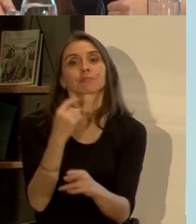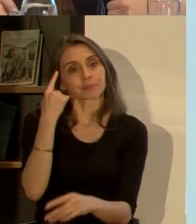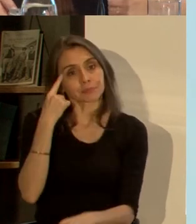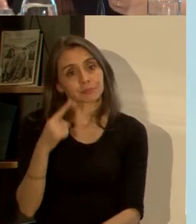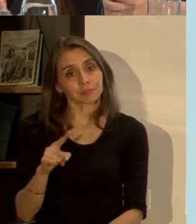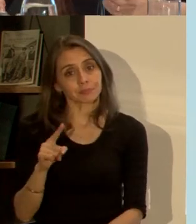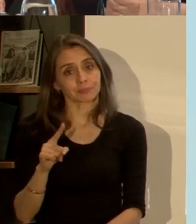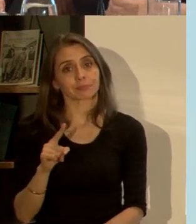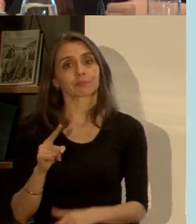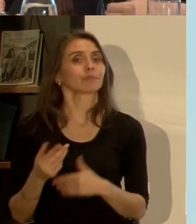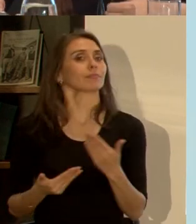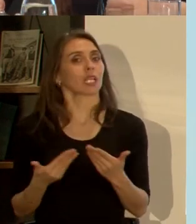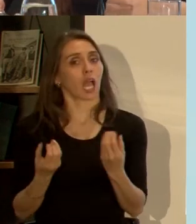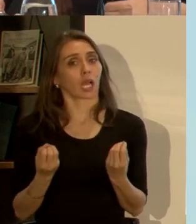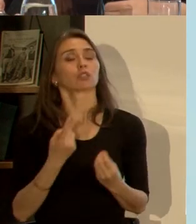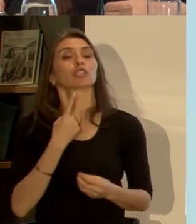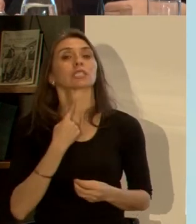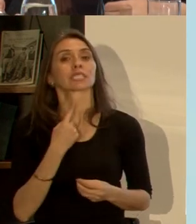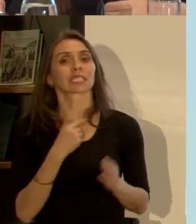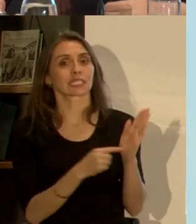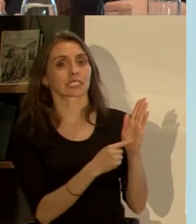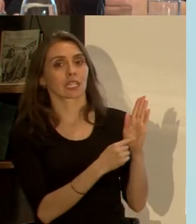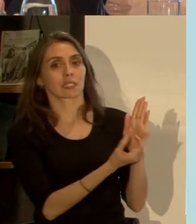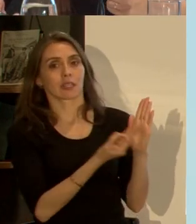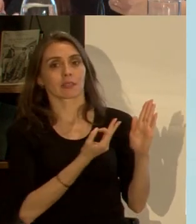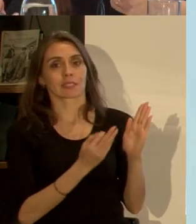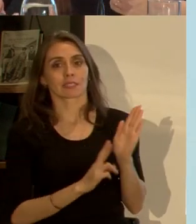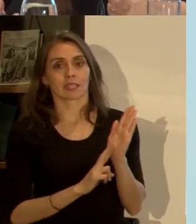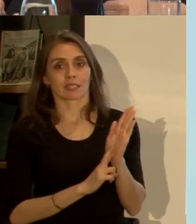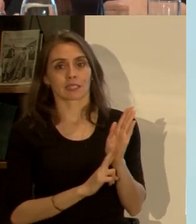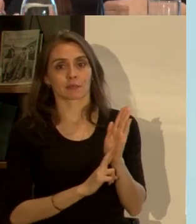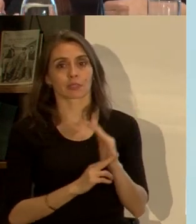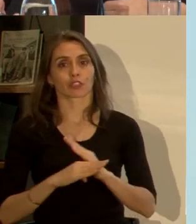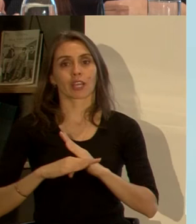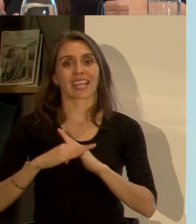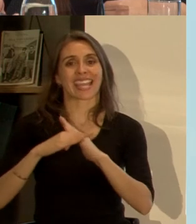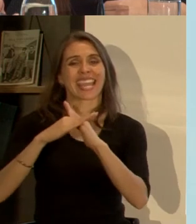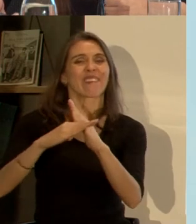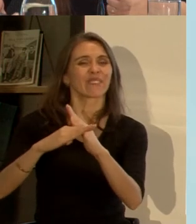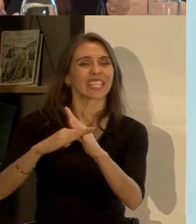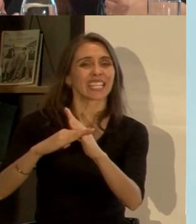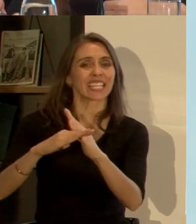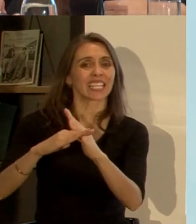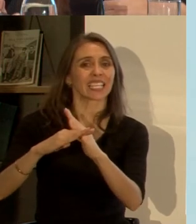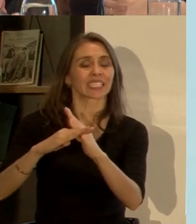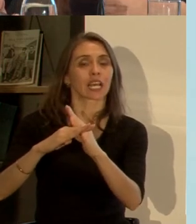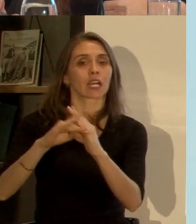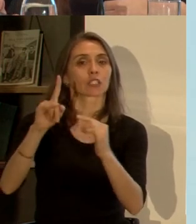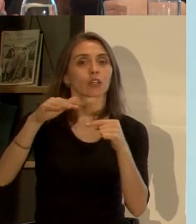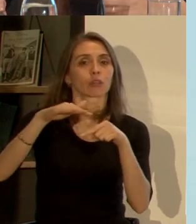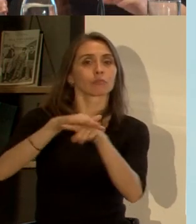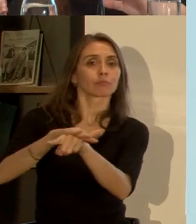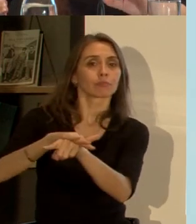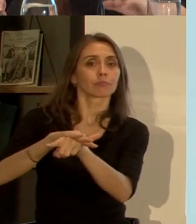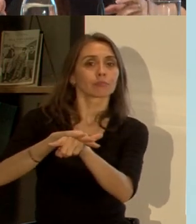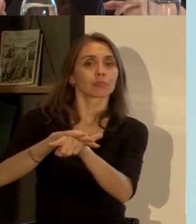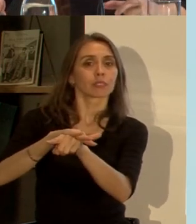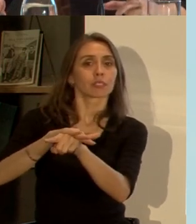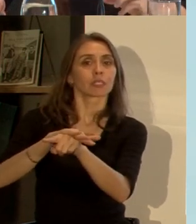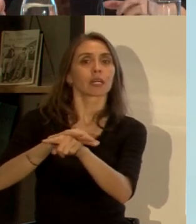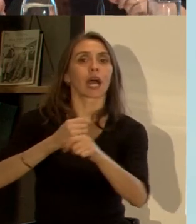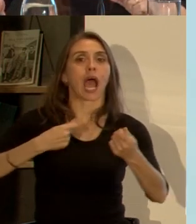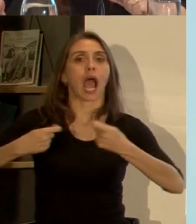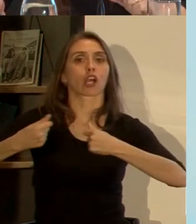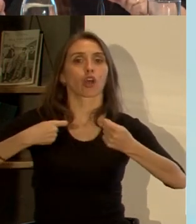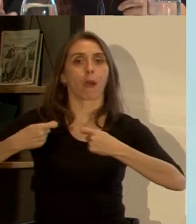embargo algo bastante interesante que nos plantea el reglamento es que hay que evitar las interferencias innecesarias tanto al